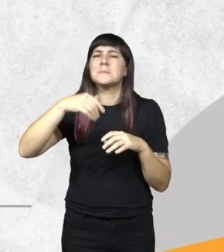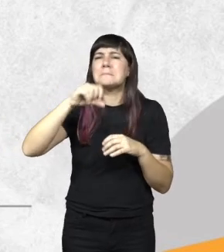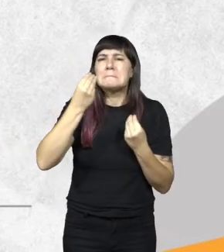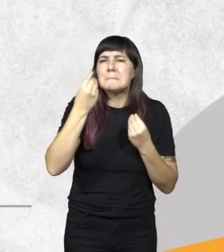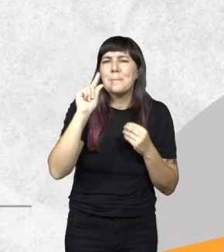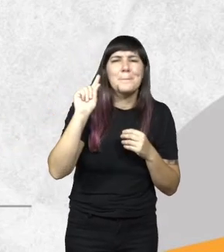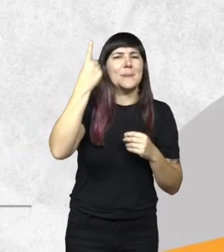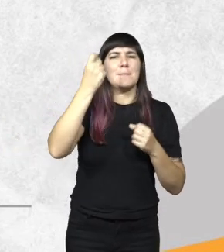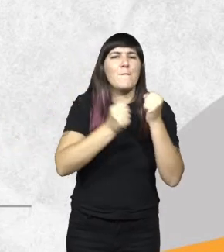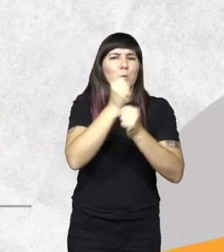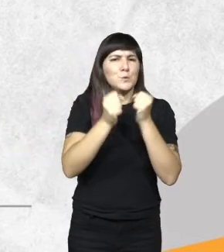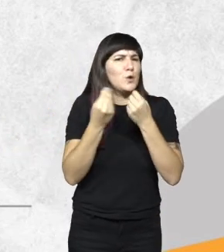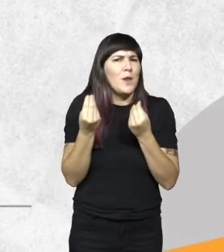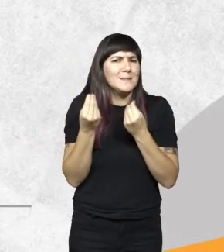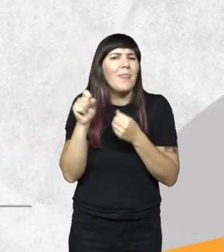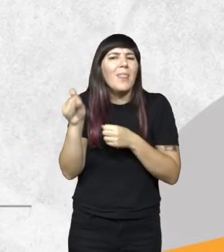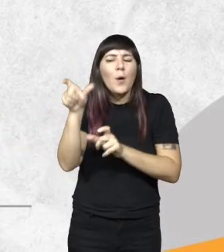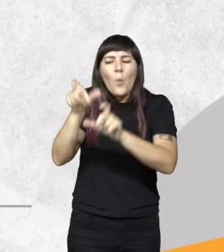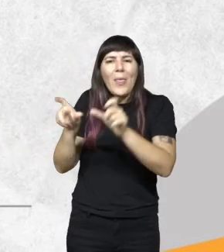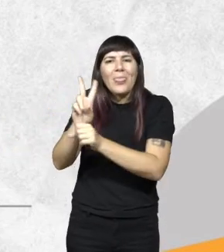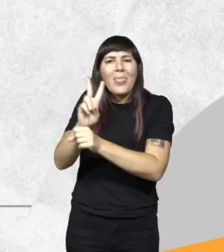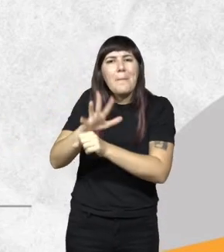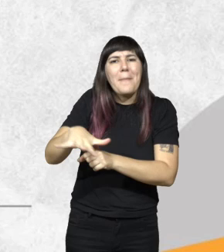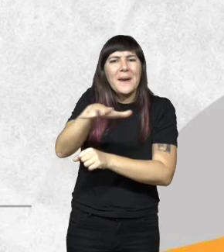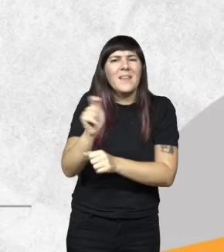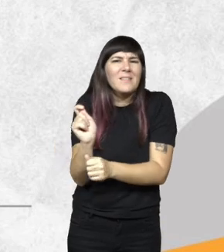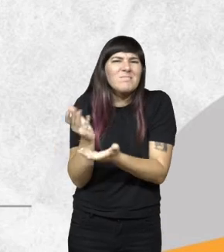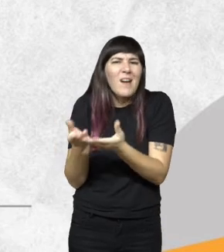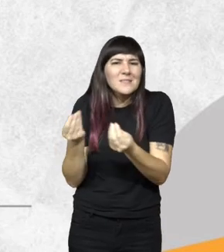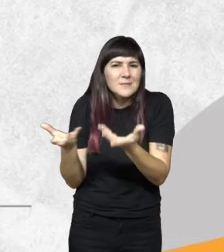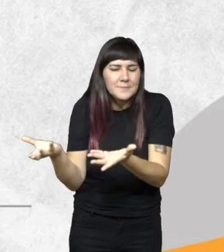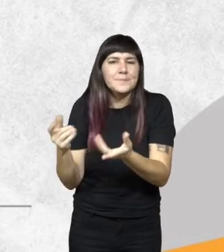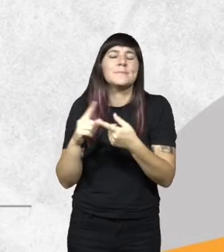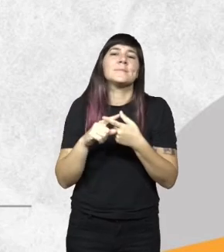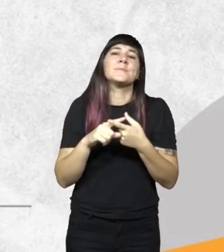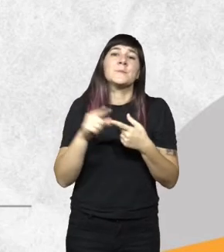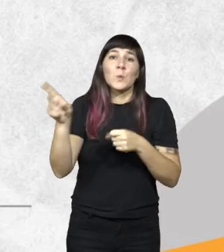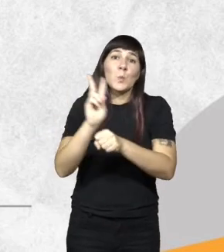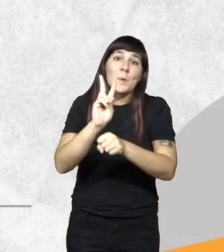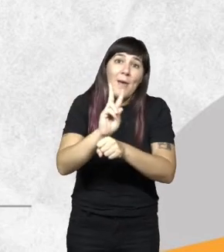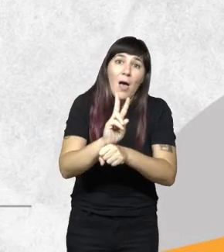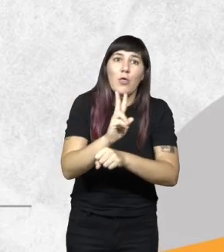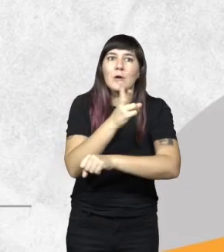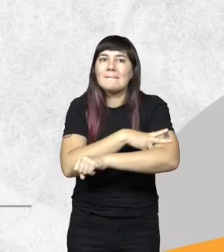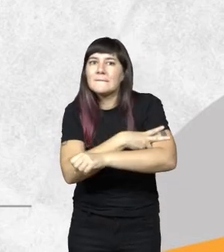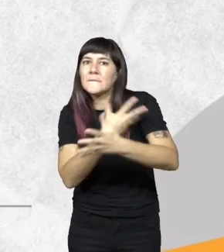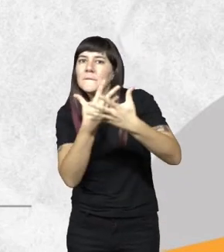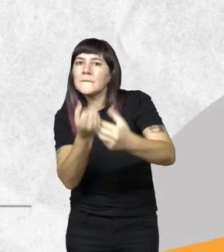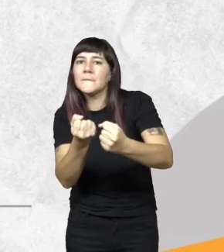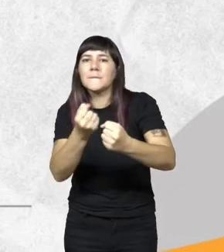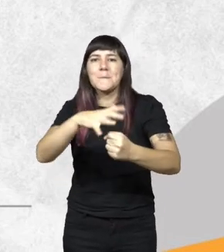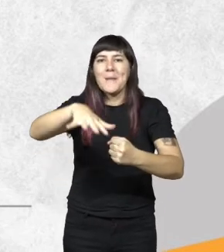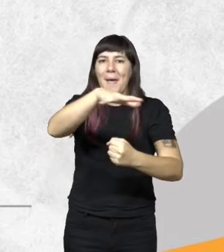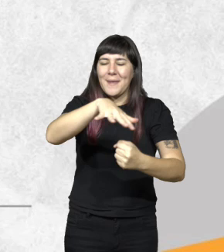guardaparque de la provincia de Misiones bueno tiene a su cargo el cuerpo de guardaparque el cuidado y la custodia de las áreas naturales